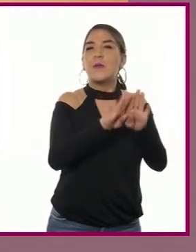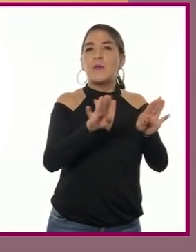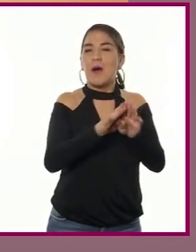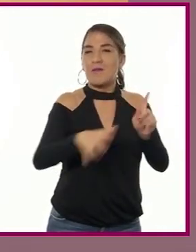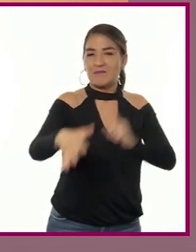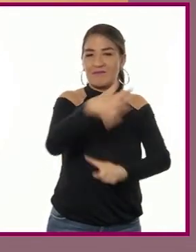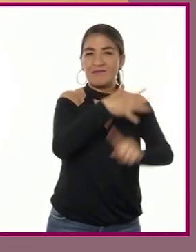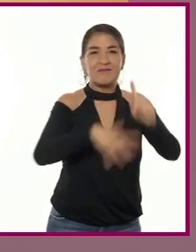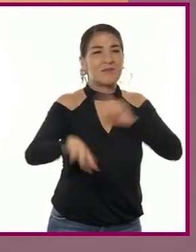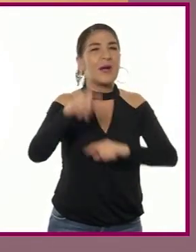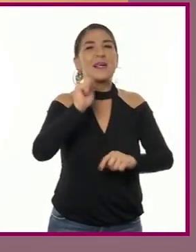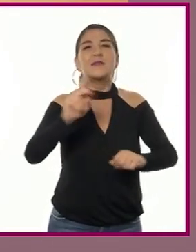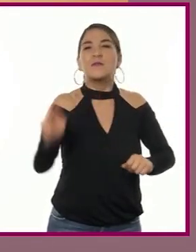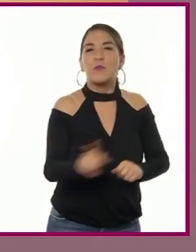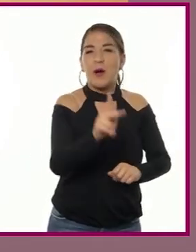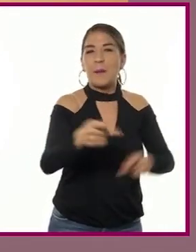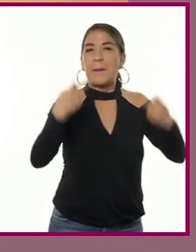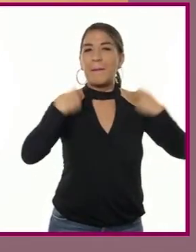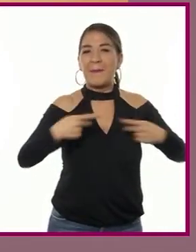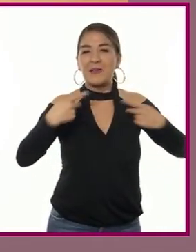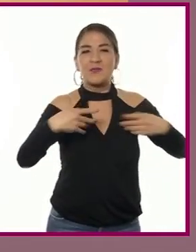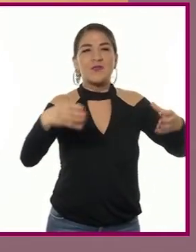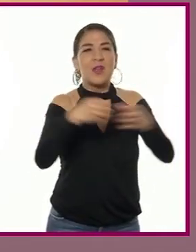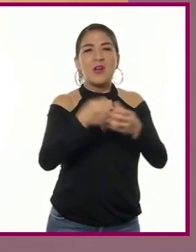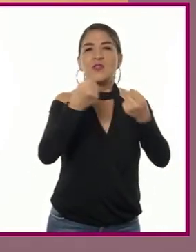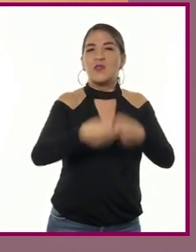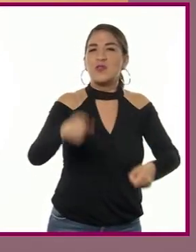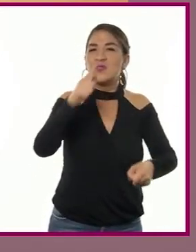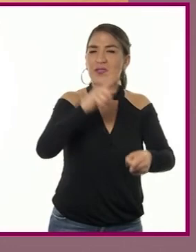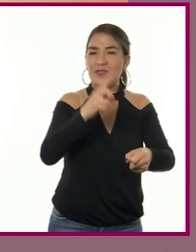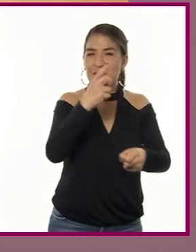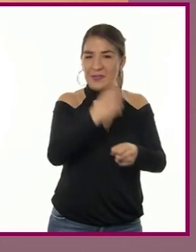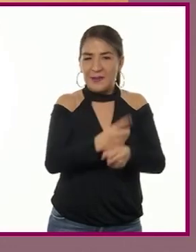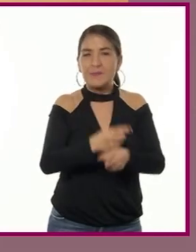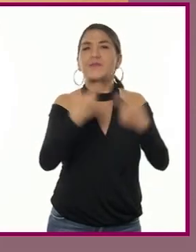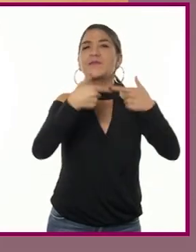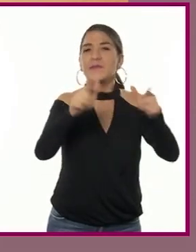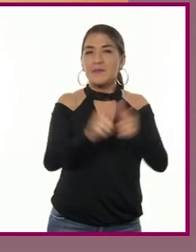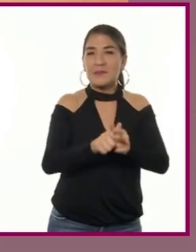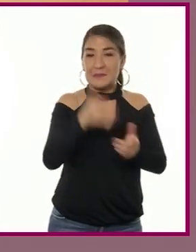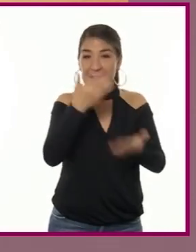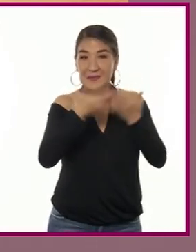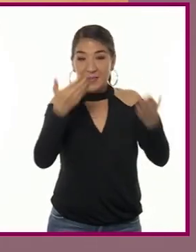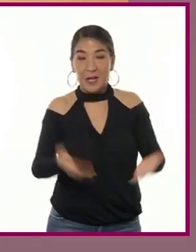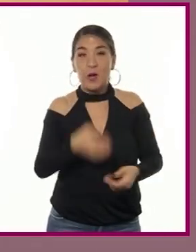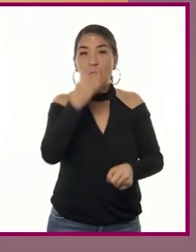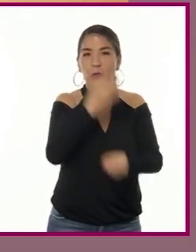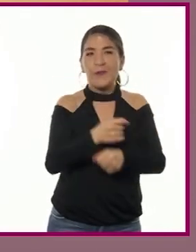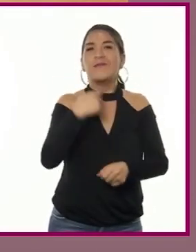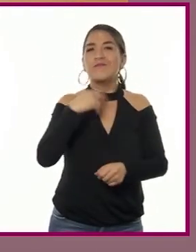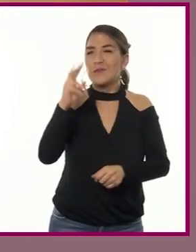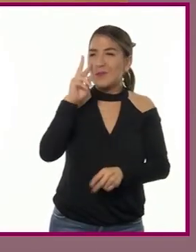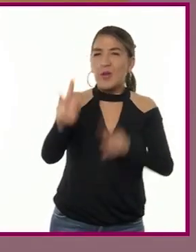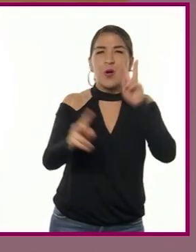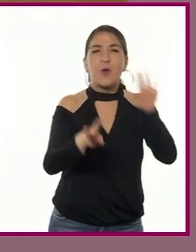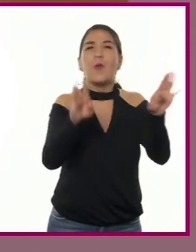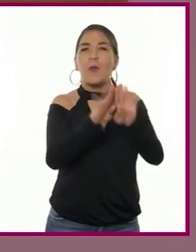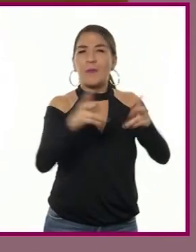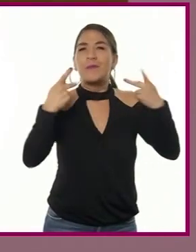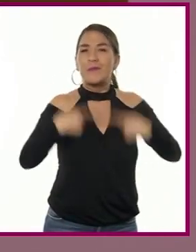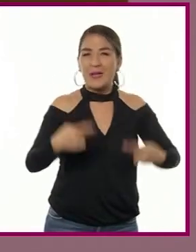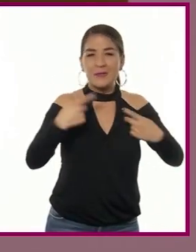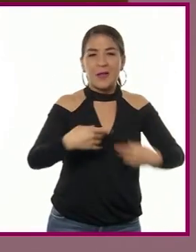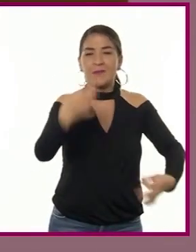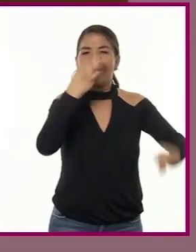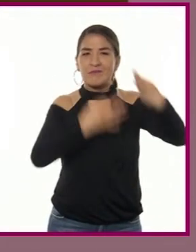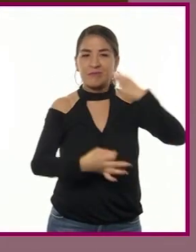pueblo, de una sociedad, de un grupo. A partir de hoy, me voy a fijar más en cómo viste la gente